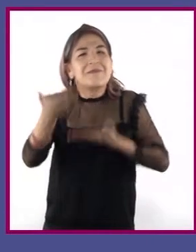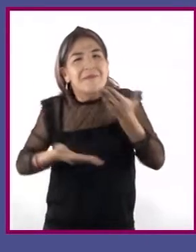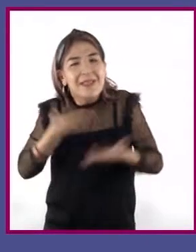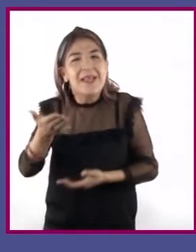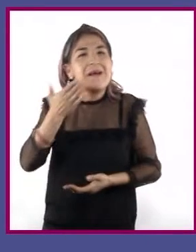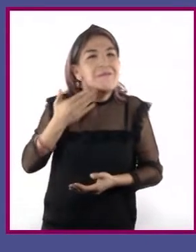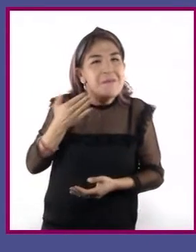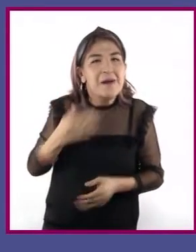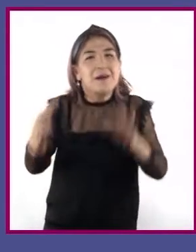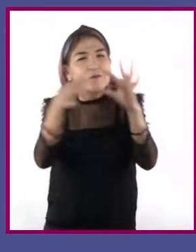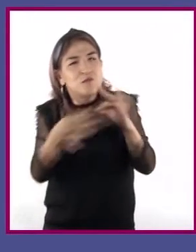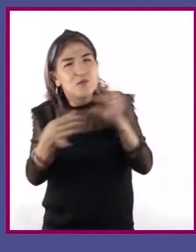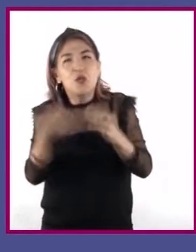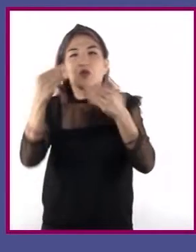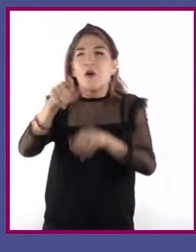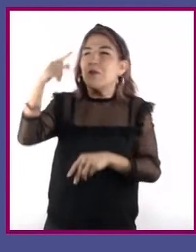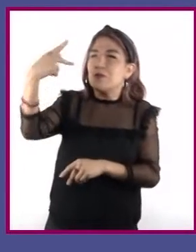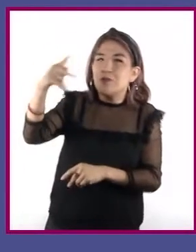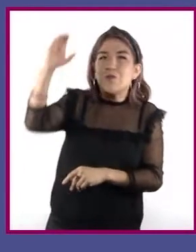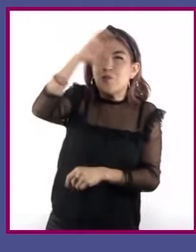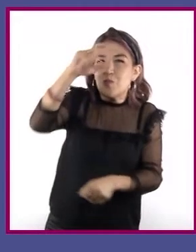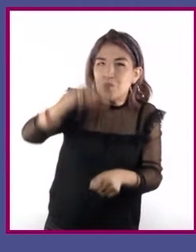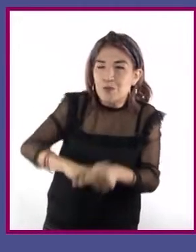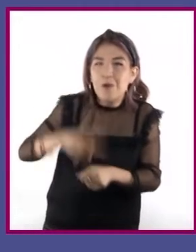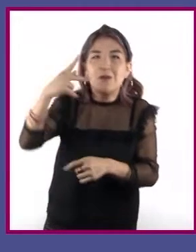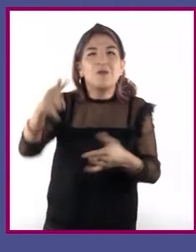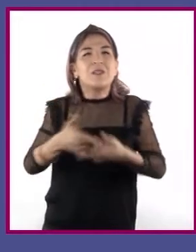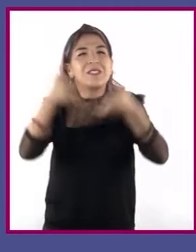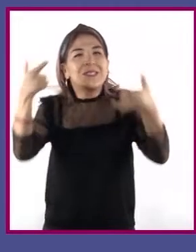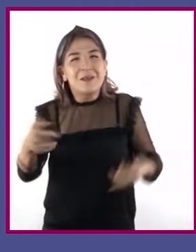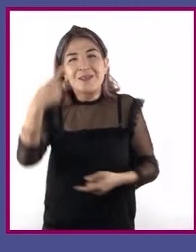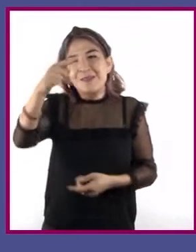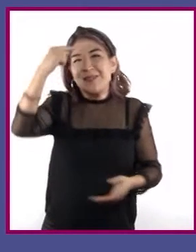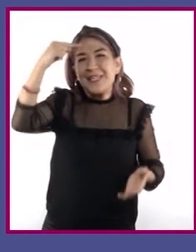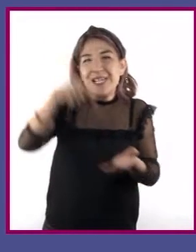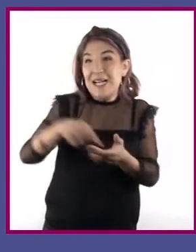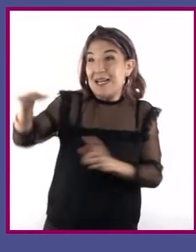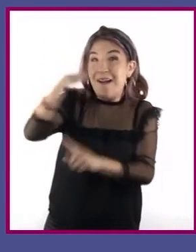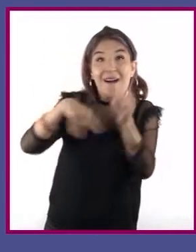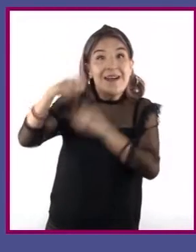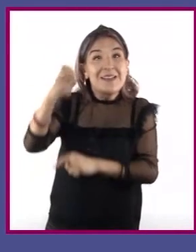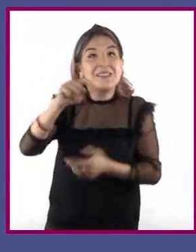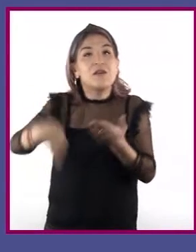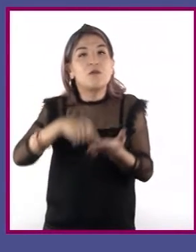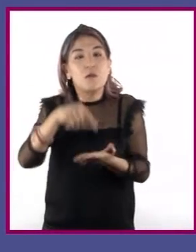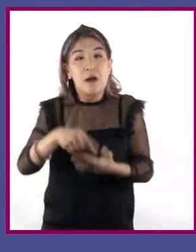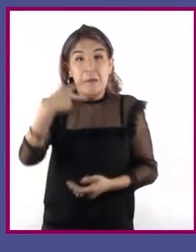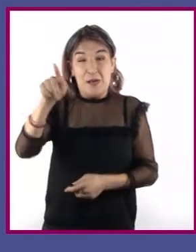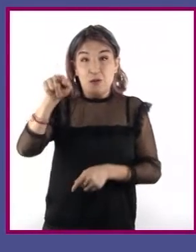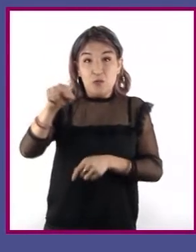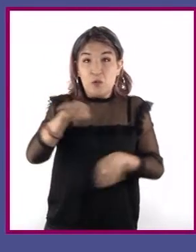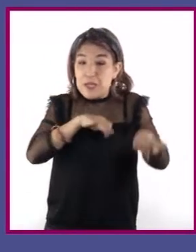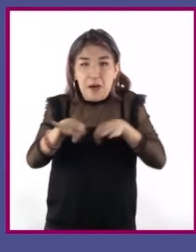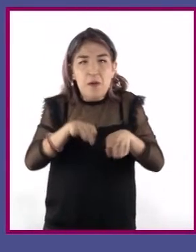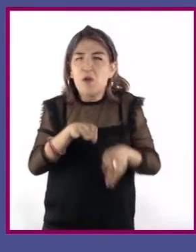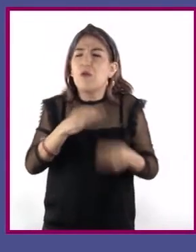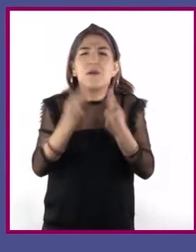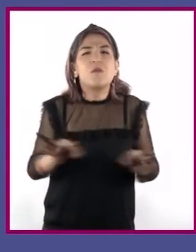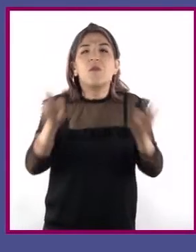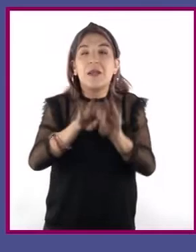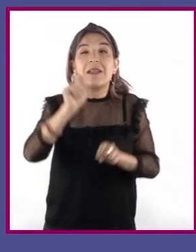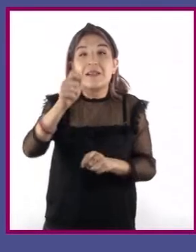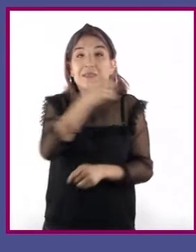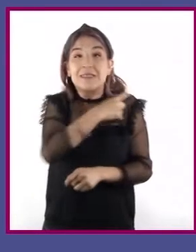explican la cultura, historia y creencias de la gente que vive en la zona. Pero su oficio más importante es guiar a